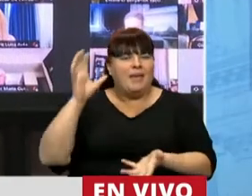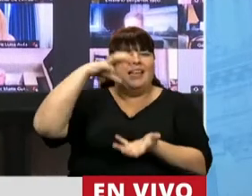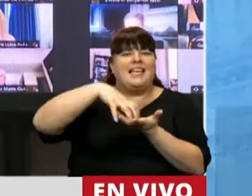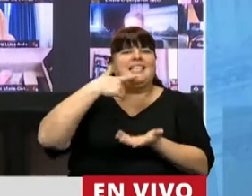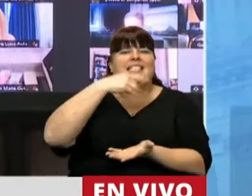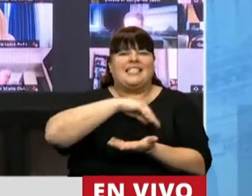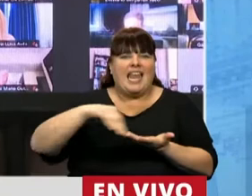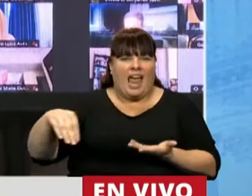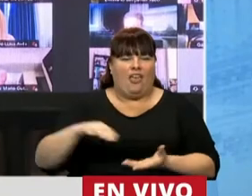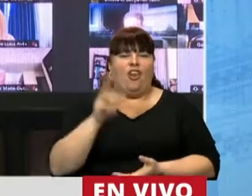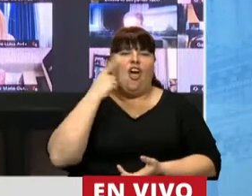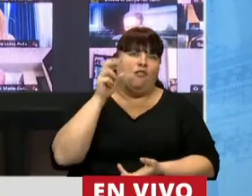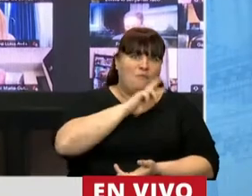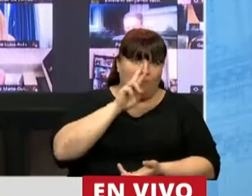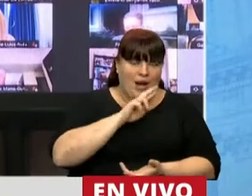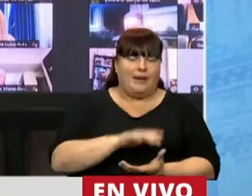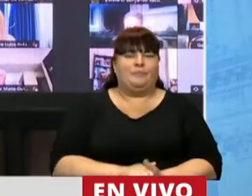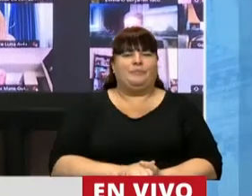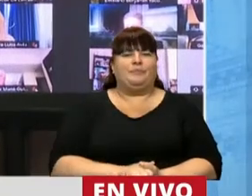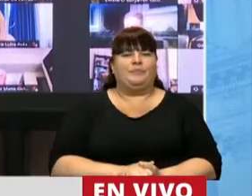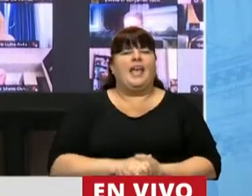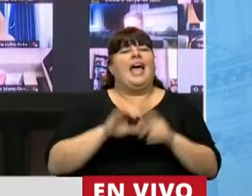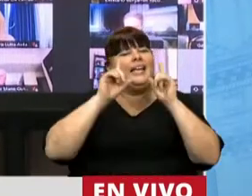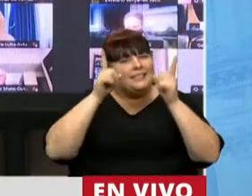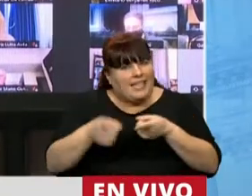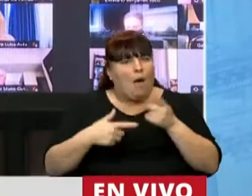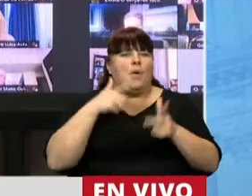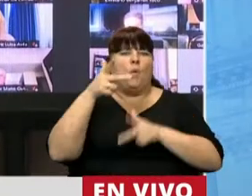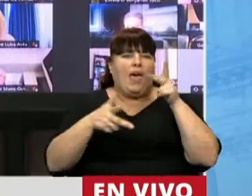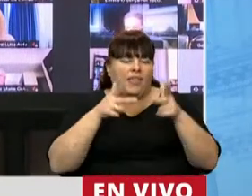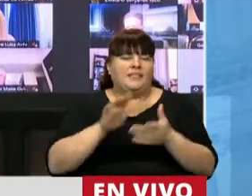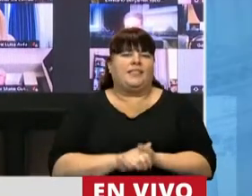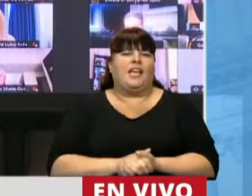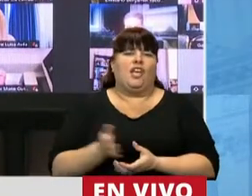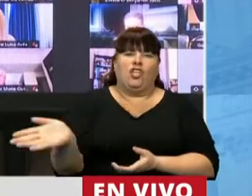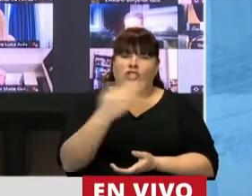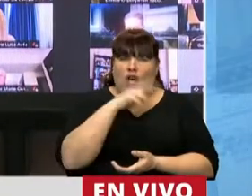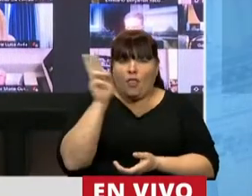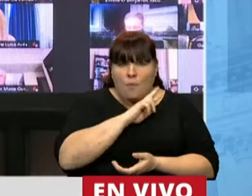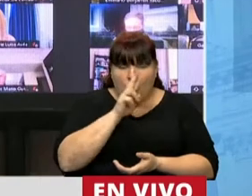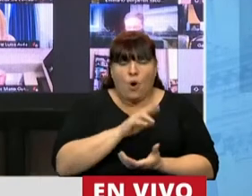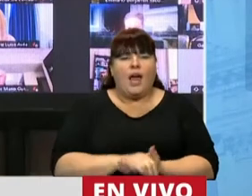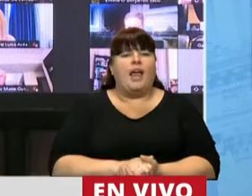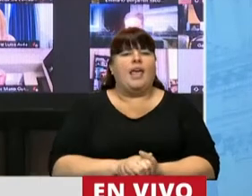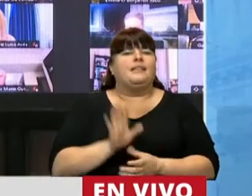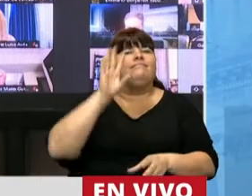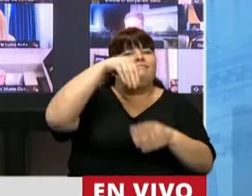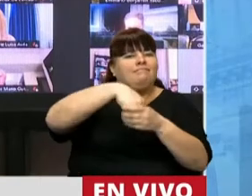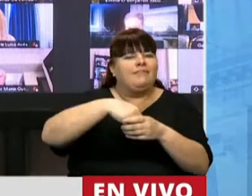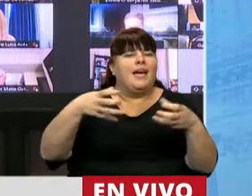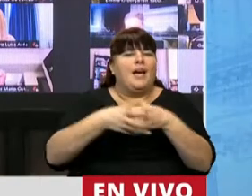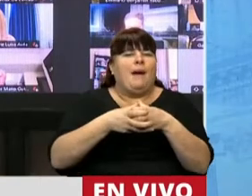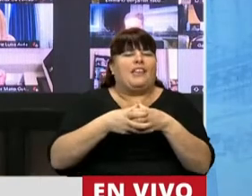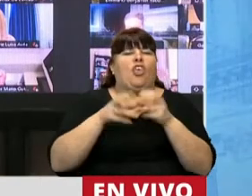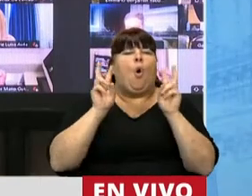Cámara de Senadores y Senadoras. Y tampoco quiero dejar de decir que todas ellas fueron integrantes del